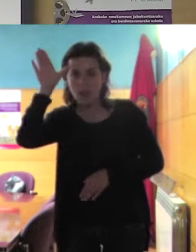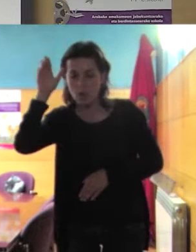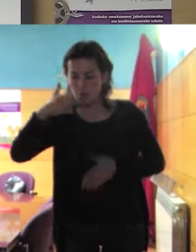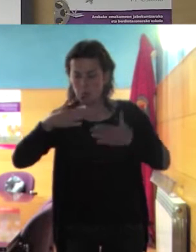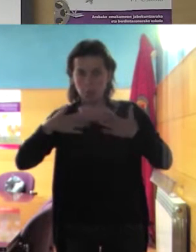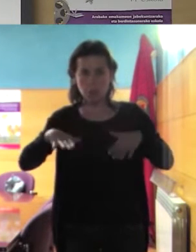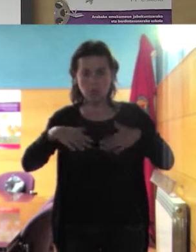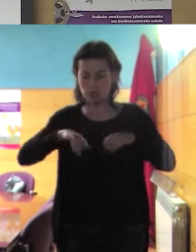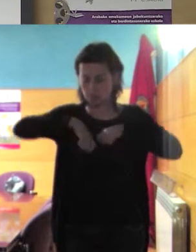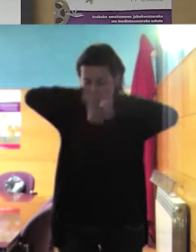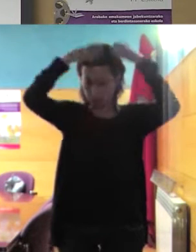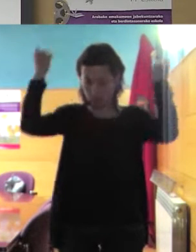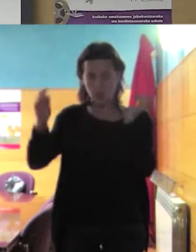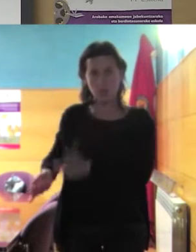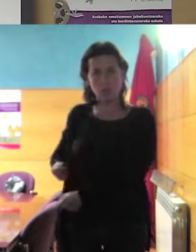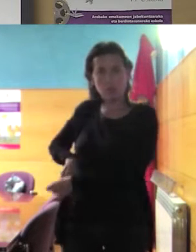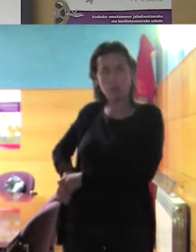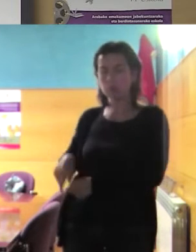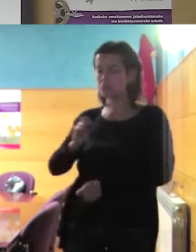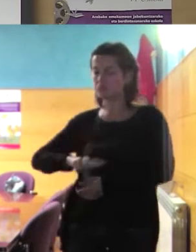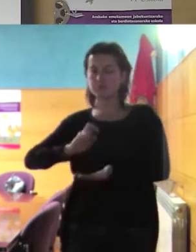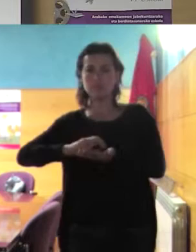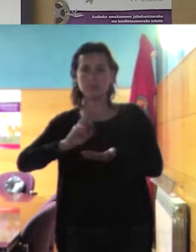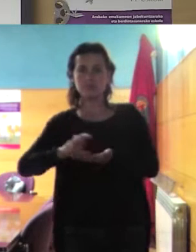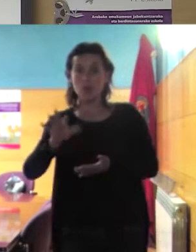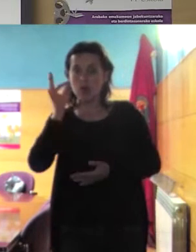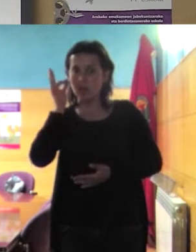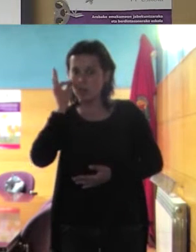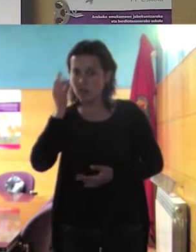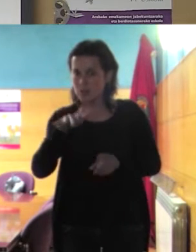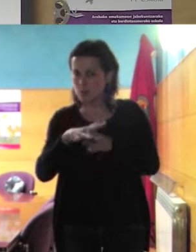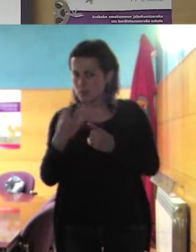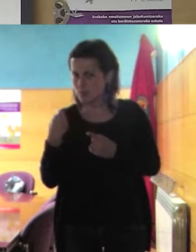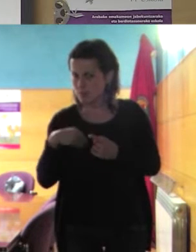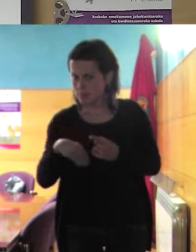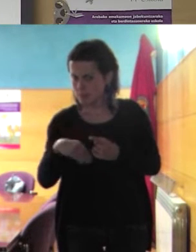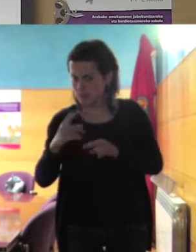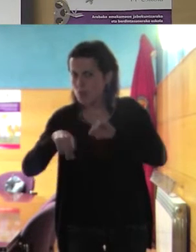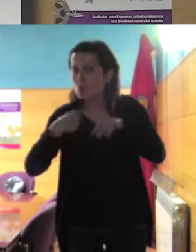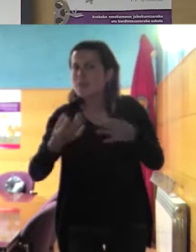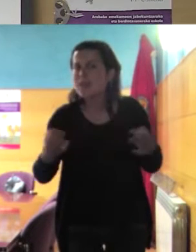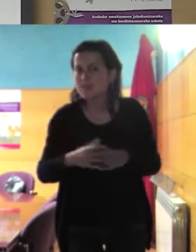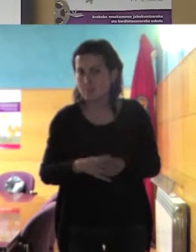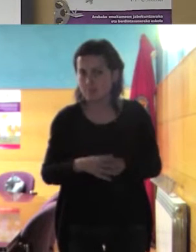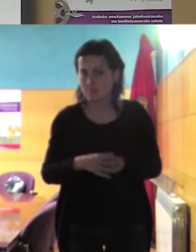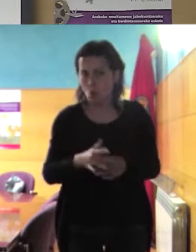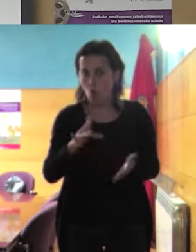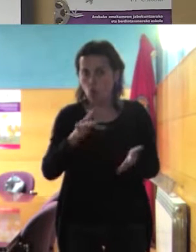qué pasa si una mujer hace eso eso aquí no se puede hacer pasan cosas pasan cosas